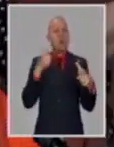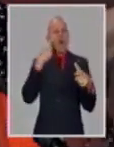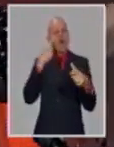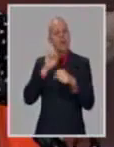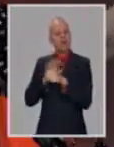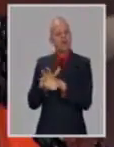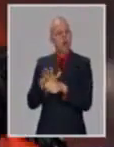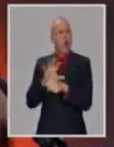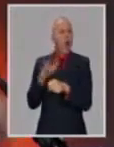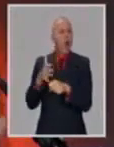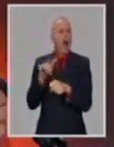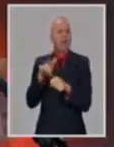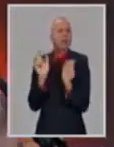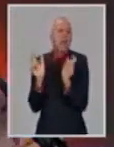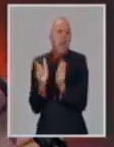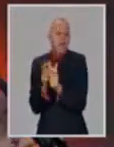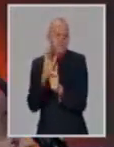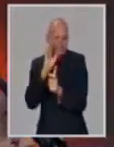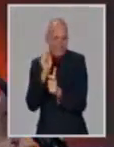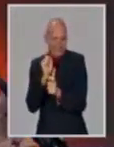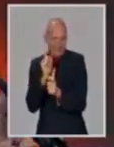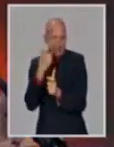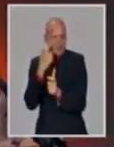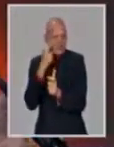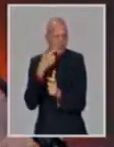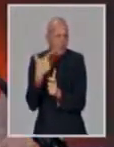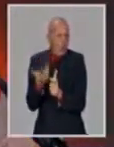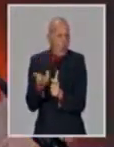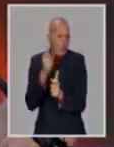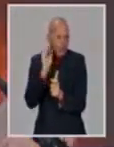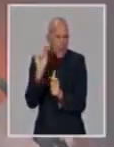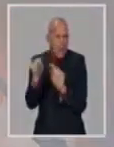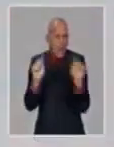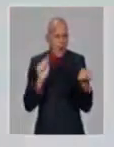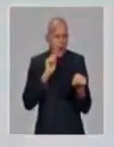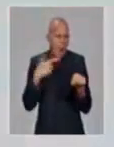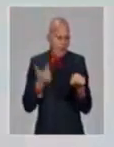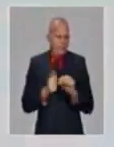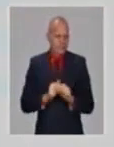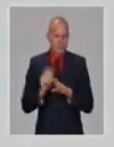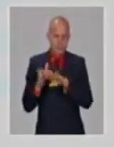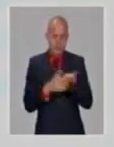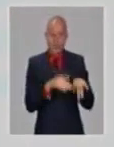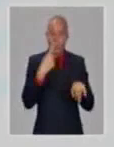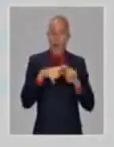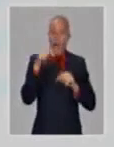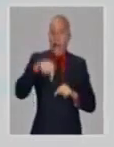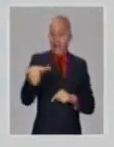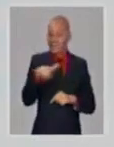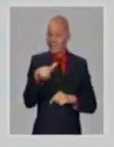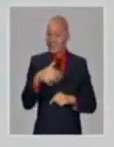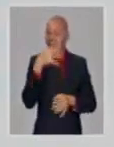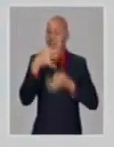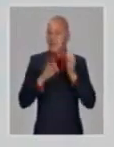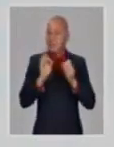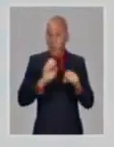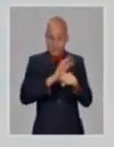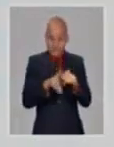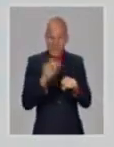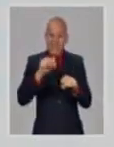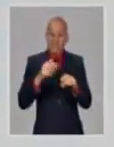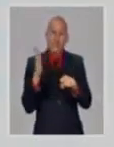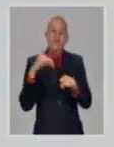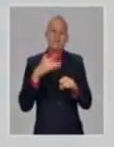está el bombillo por aquí. Tenemos entonces la variante de California, que se está planteando que es una variante de